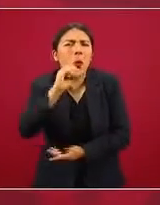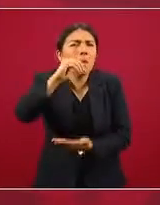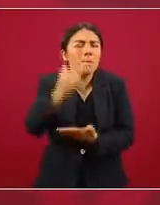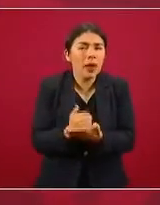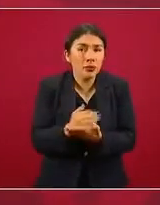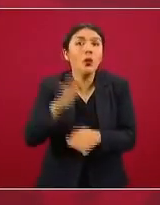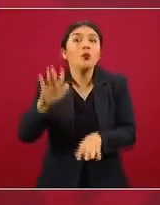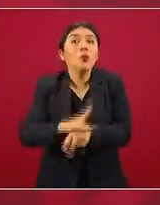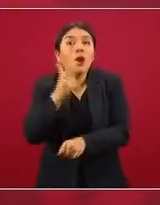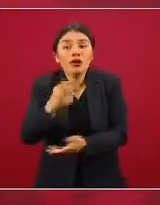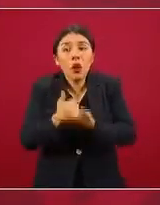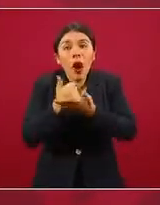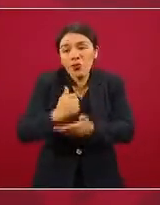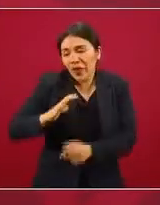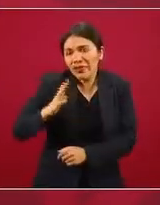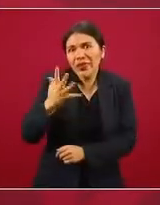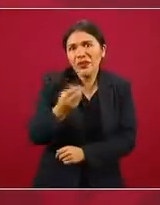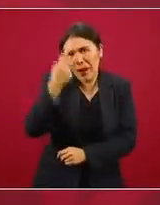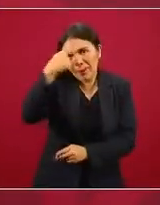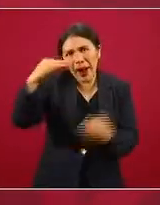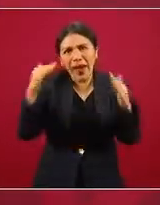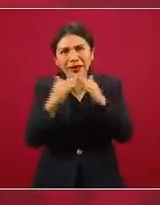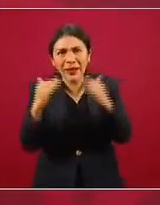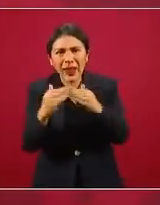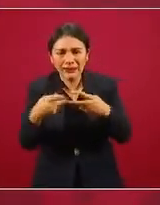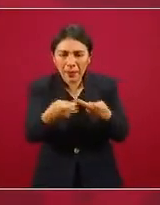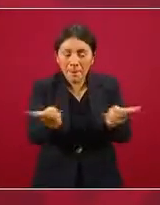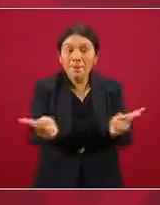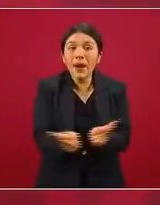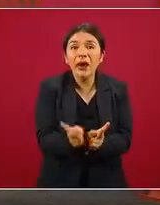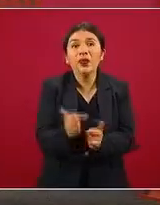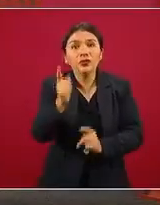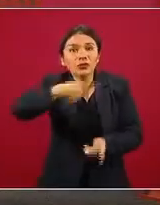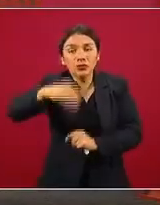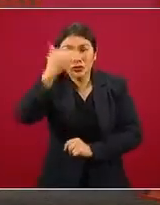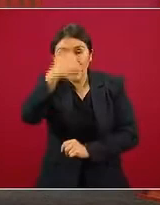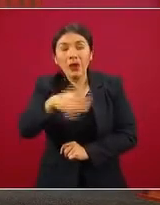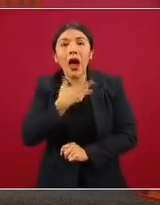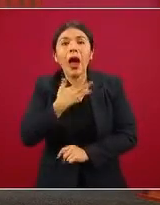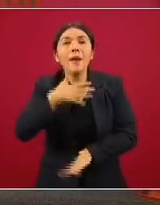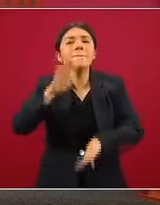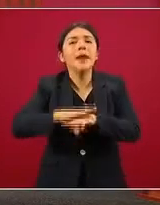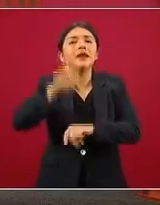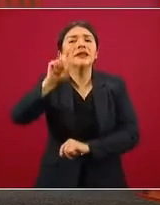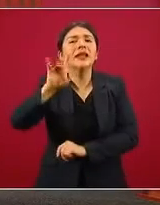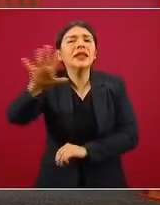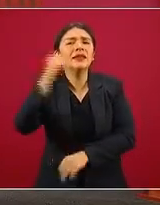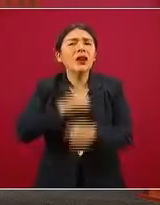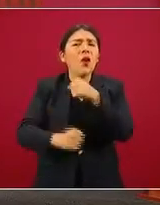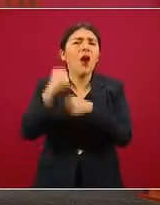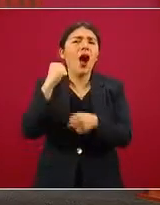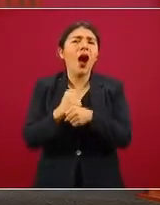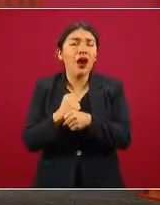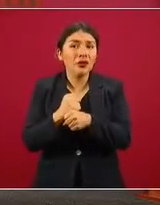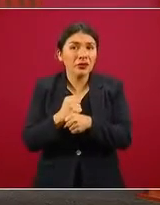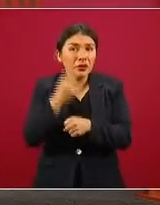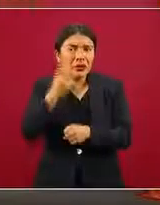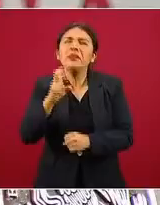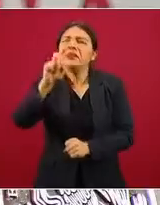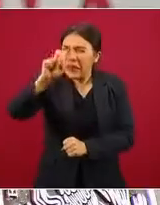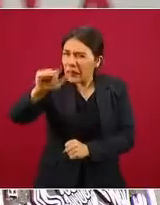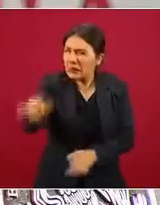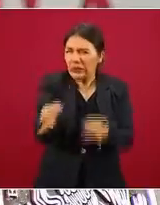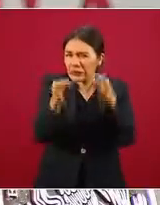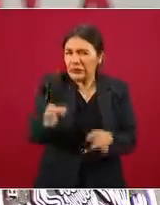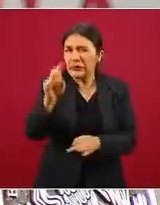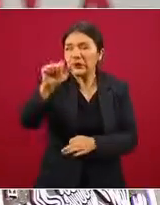Por eso la tecnología doméstica y el platillo sabio, que tienen más de 35 años, 36 para